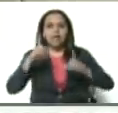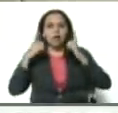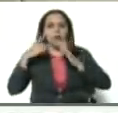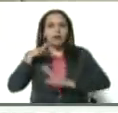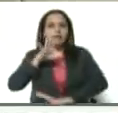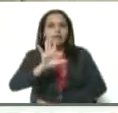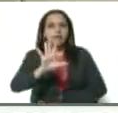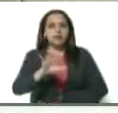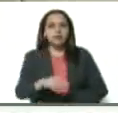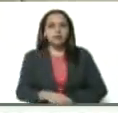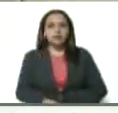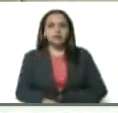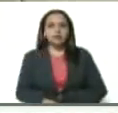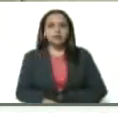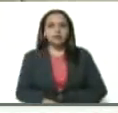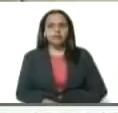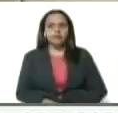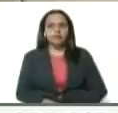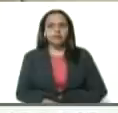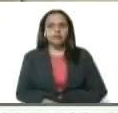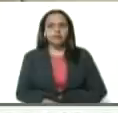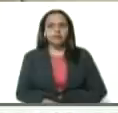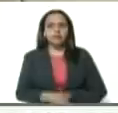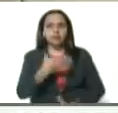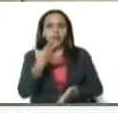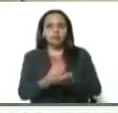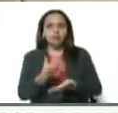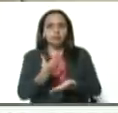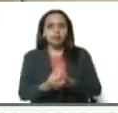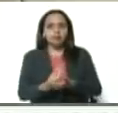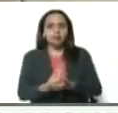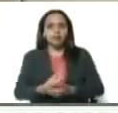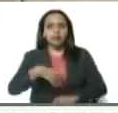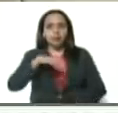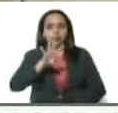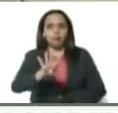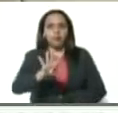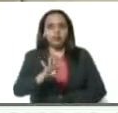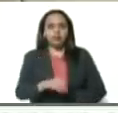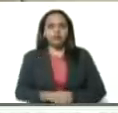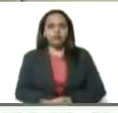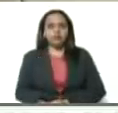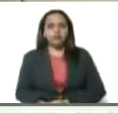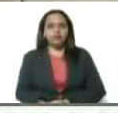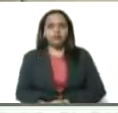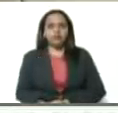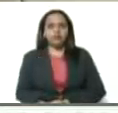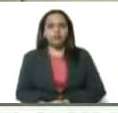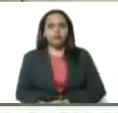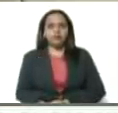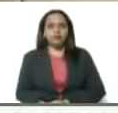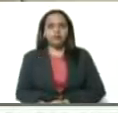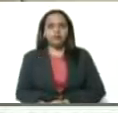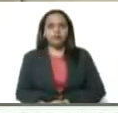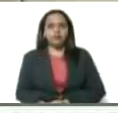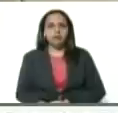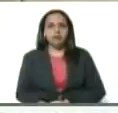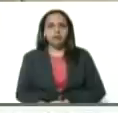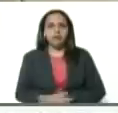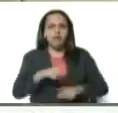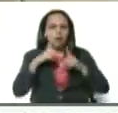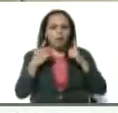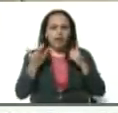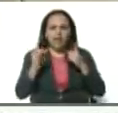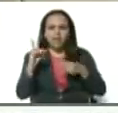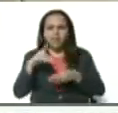Cinco casos. En Monagas. Cuatro casos. En La Guayra no lo dije. Déjame ver si está el dato